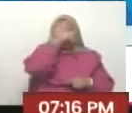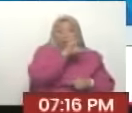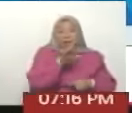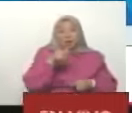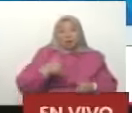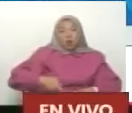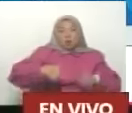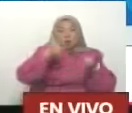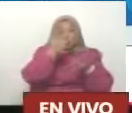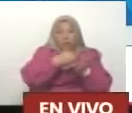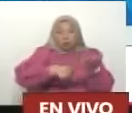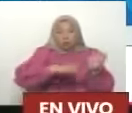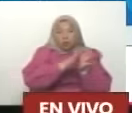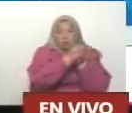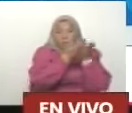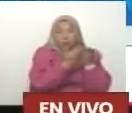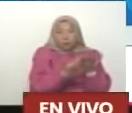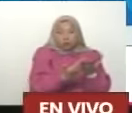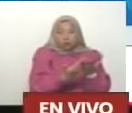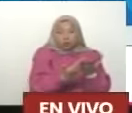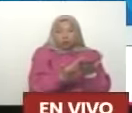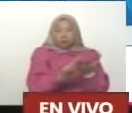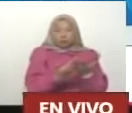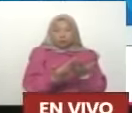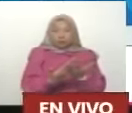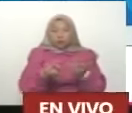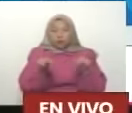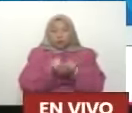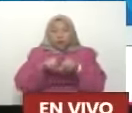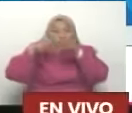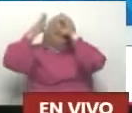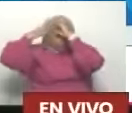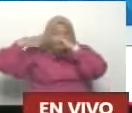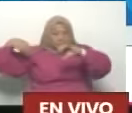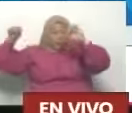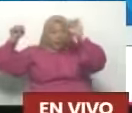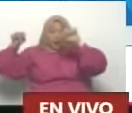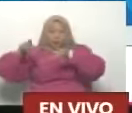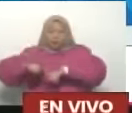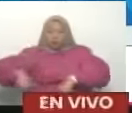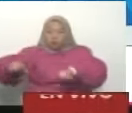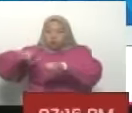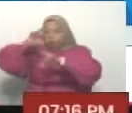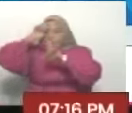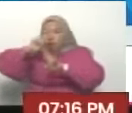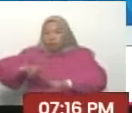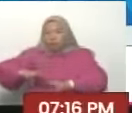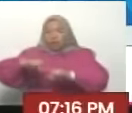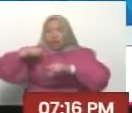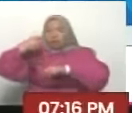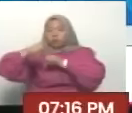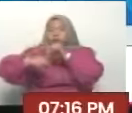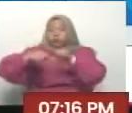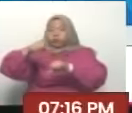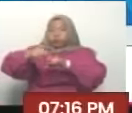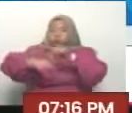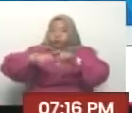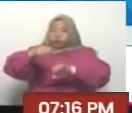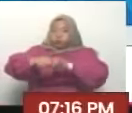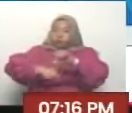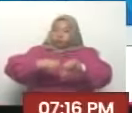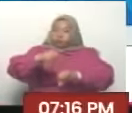inmunidad diplomática de embajada ha sido respetado por siglos siglos